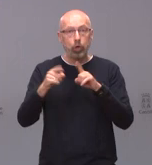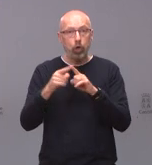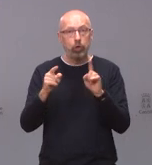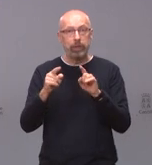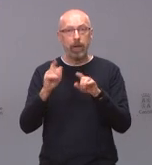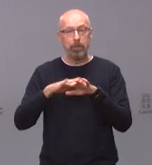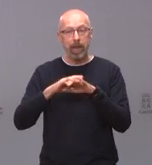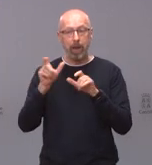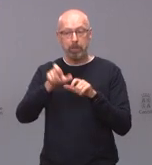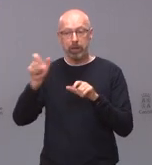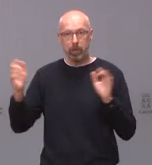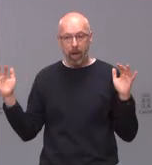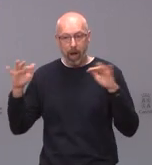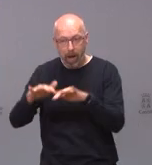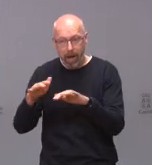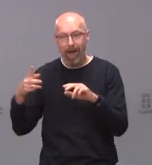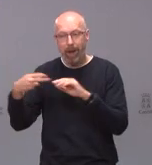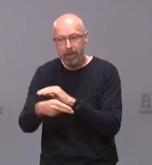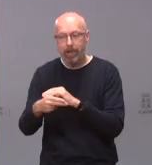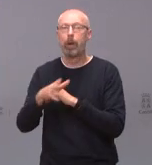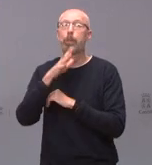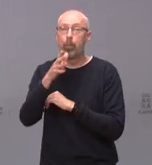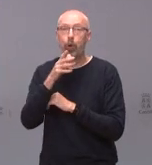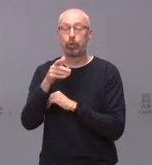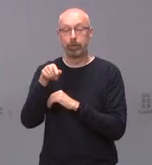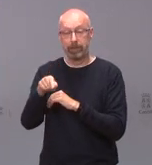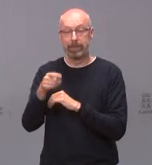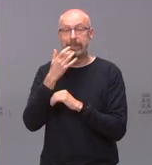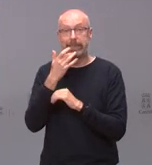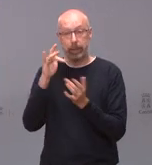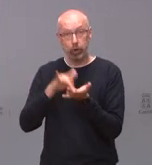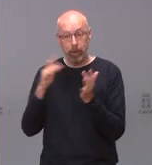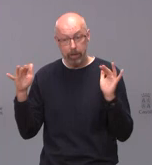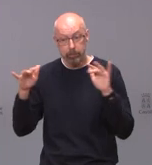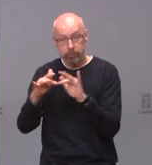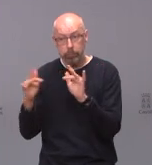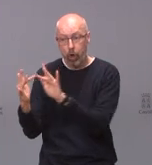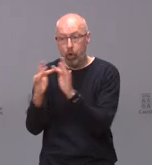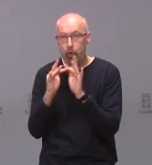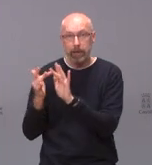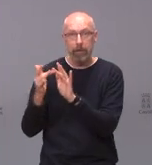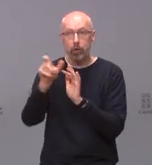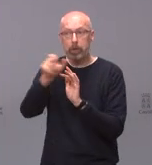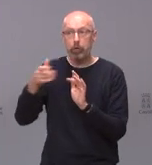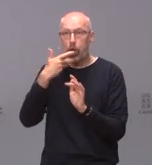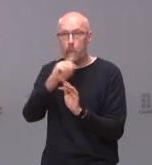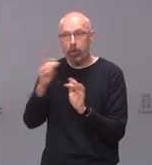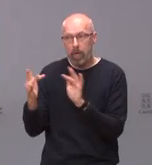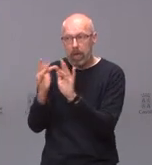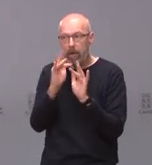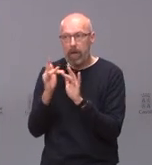por qué no queremos que se produzcan aglomeraciones porque son contactos con no convivientes que pueden producir episodios de transmisión